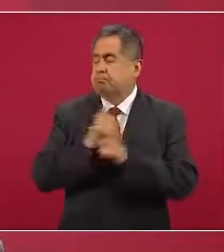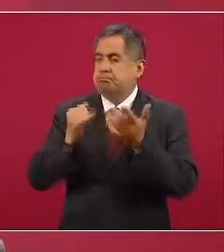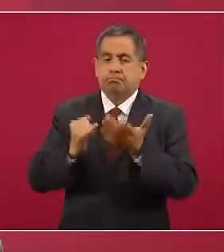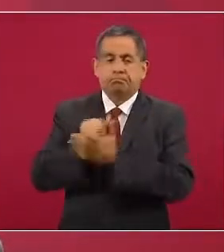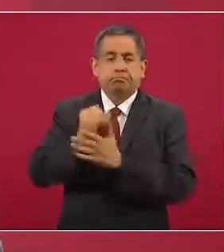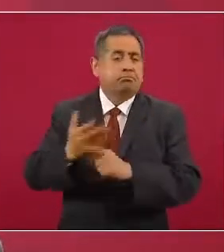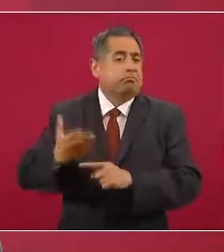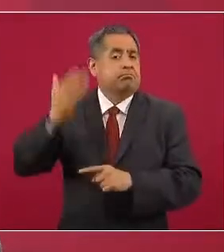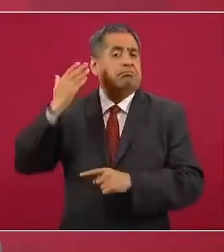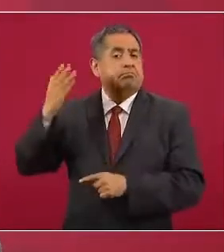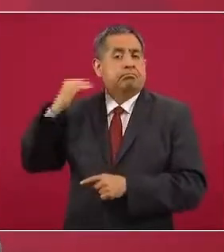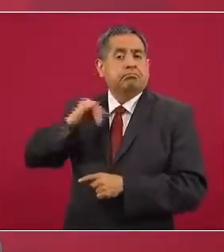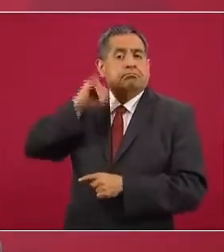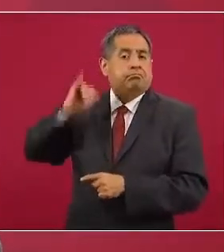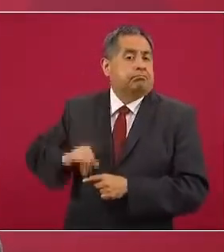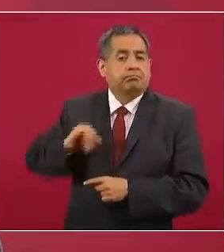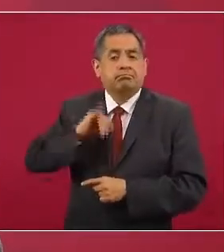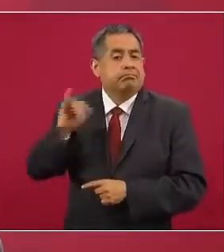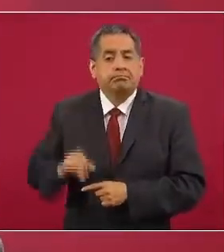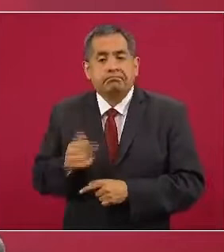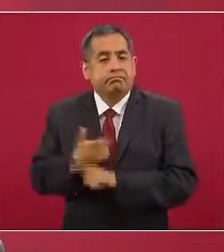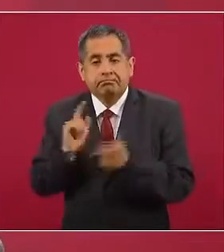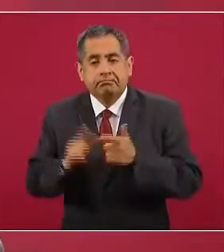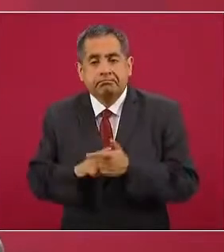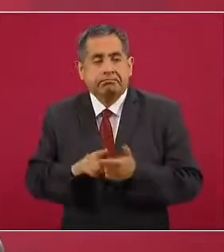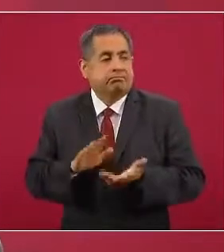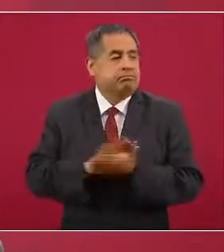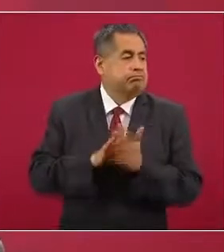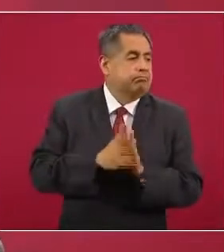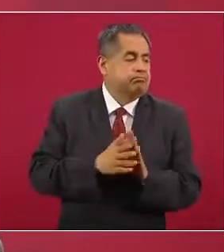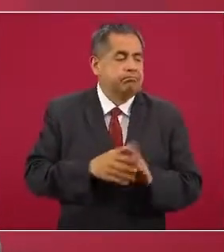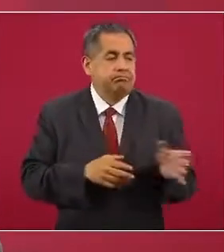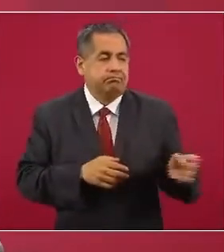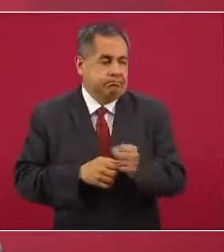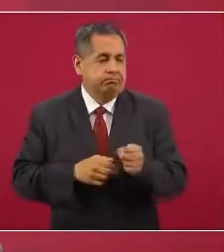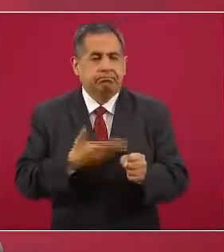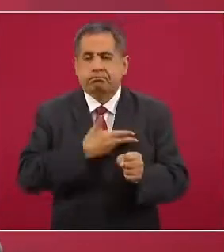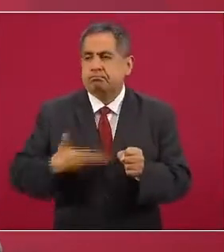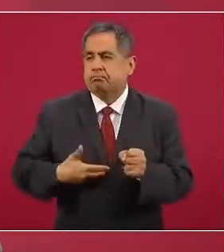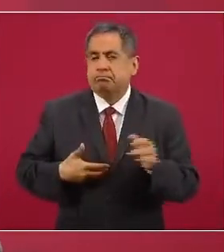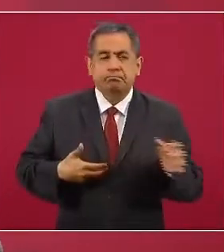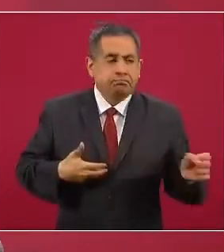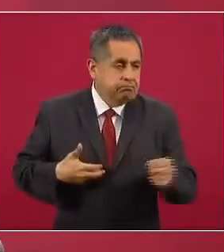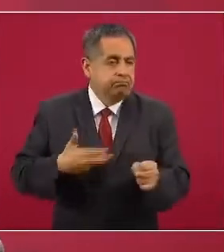no sucedía durante mucho tiempo, primero,